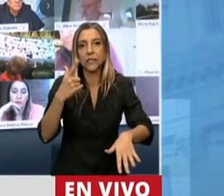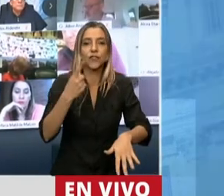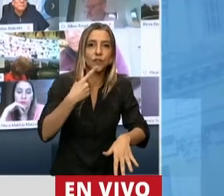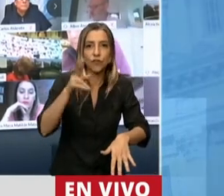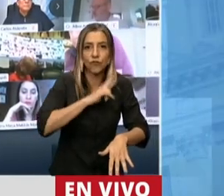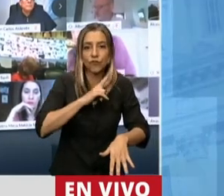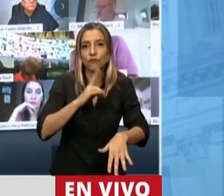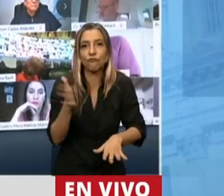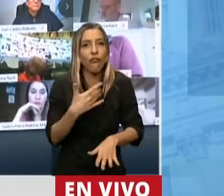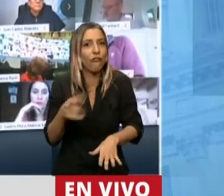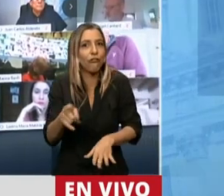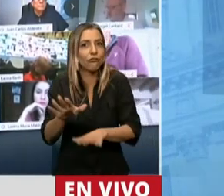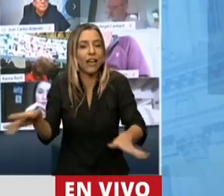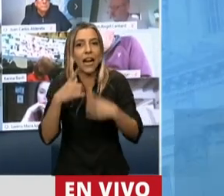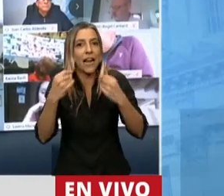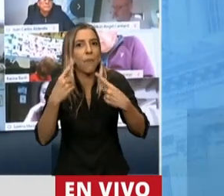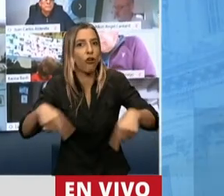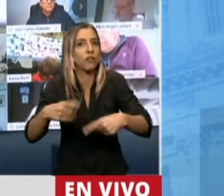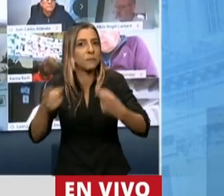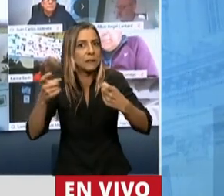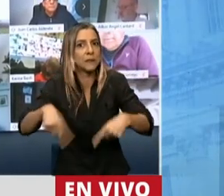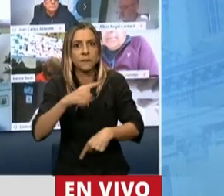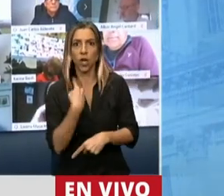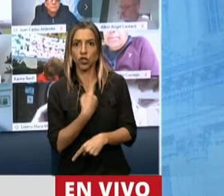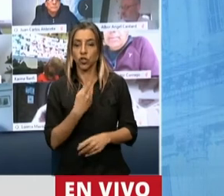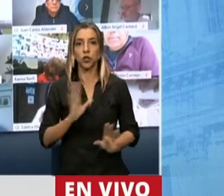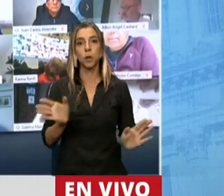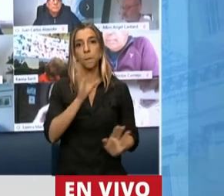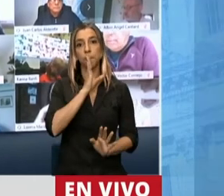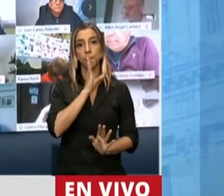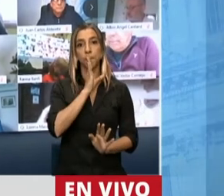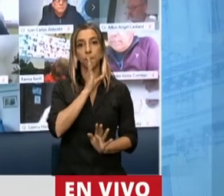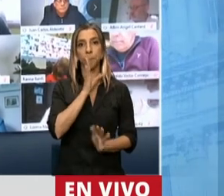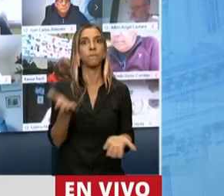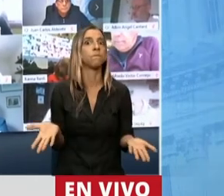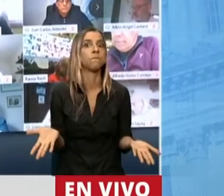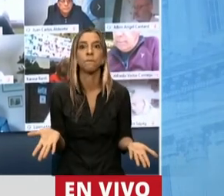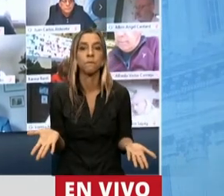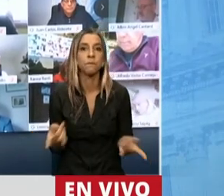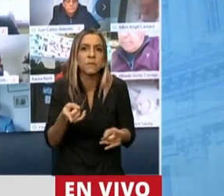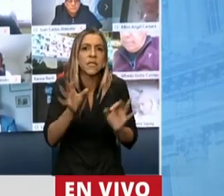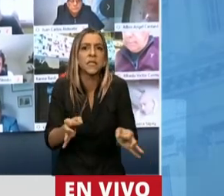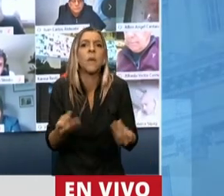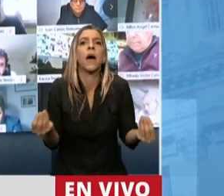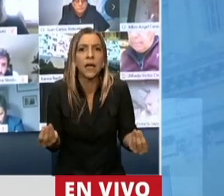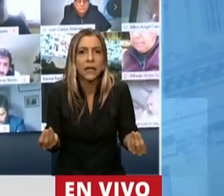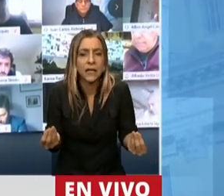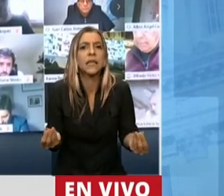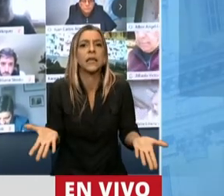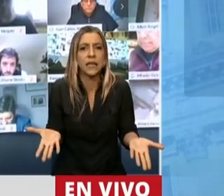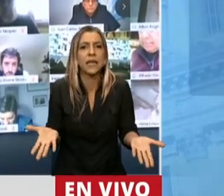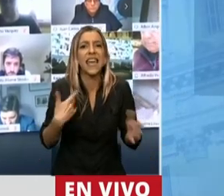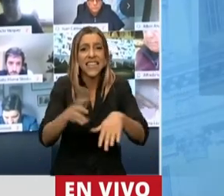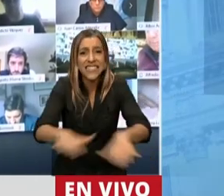nadie está escuchando. Ahí cierro, Presidente. Mire, solamente con esta cifra, un 72%